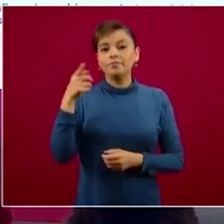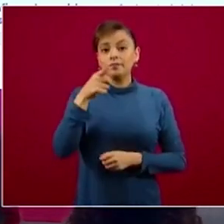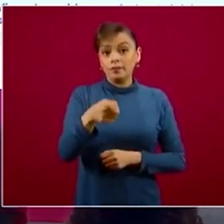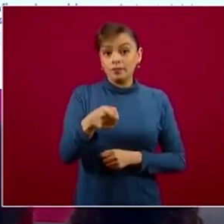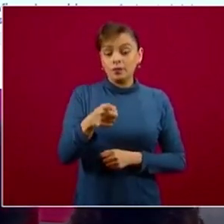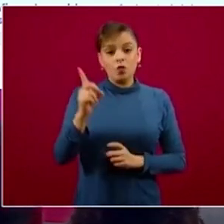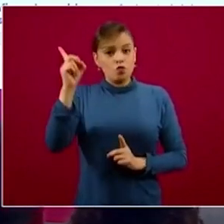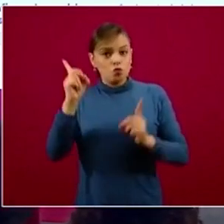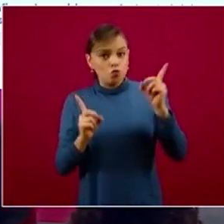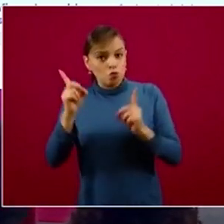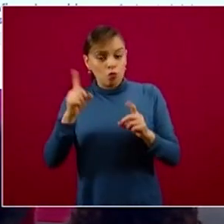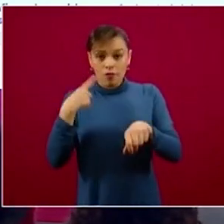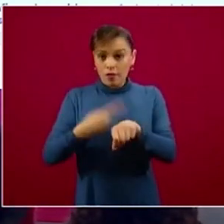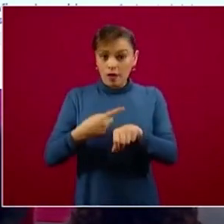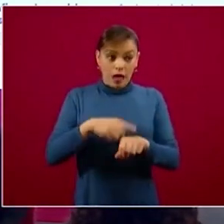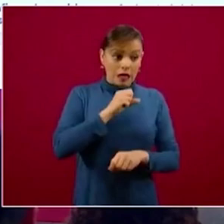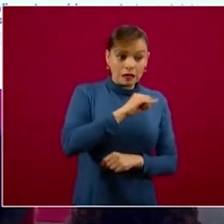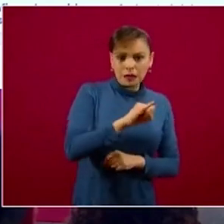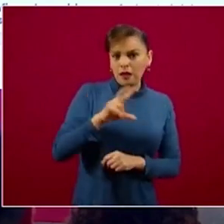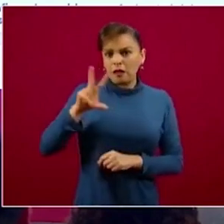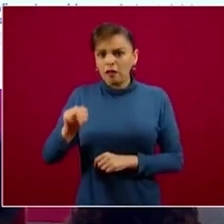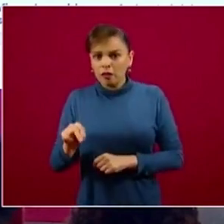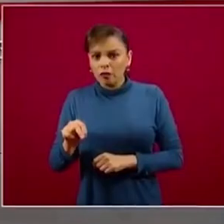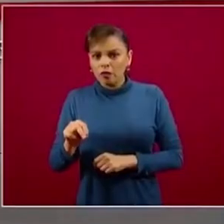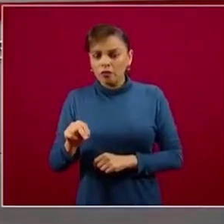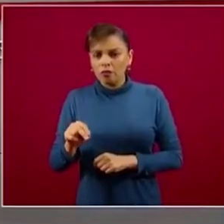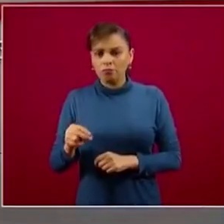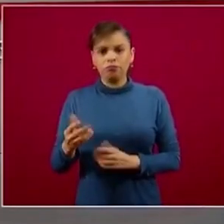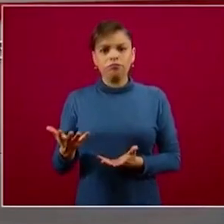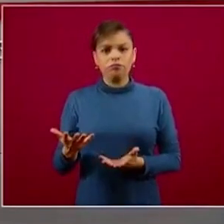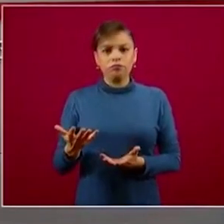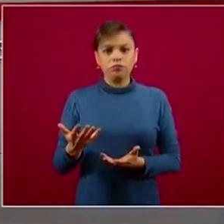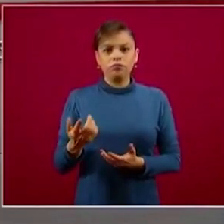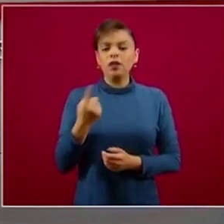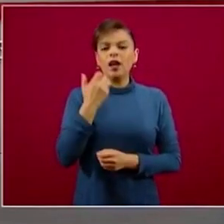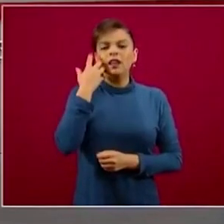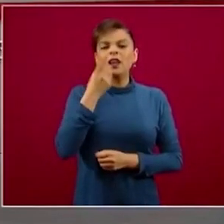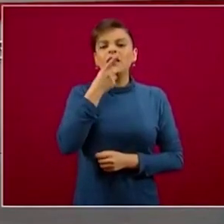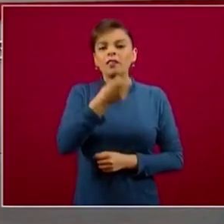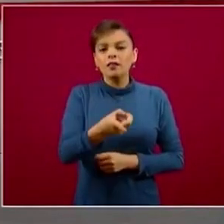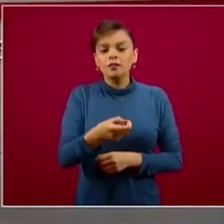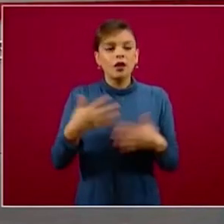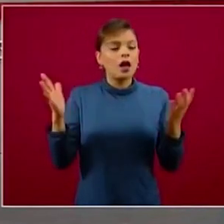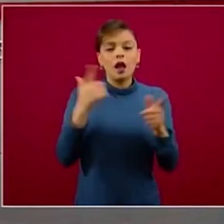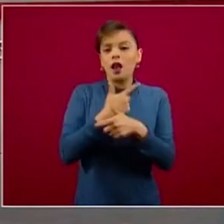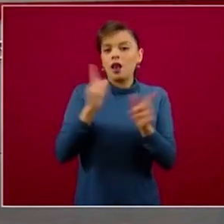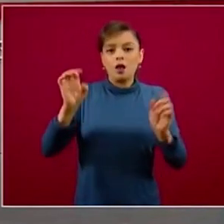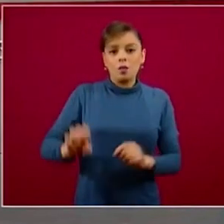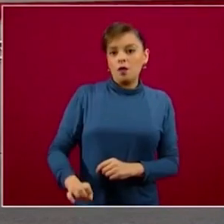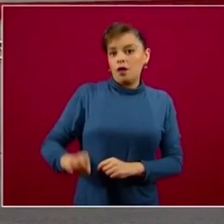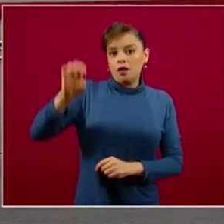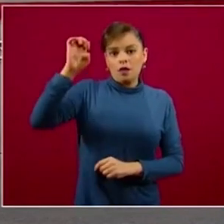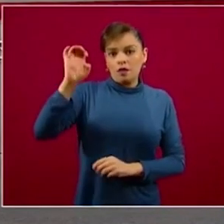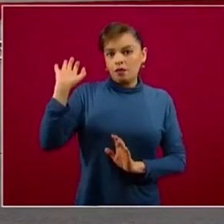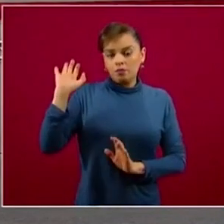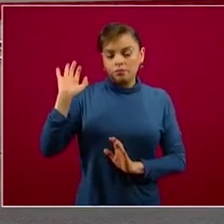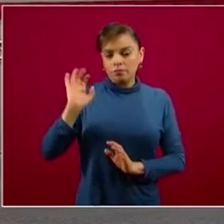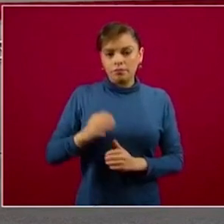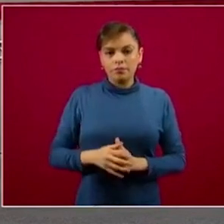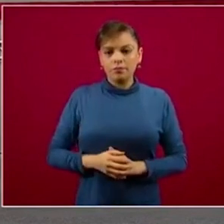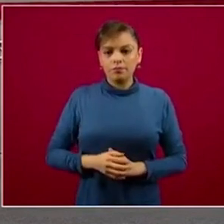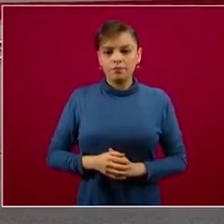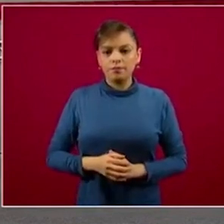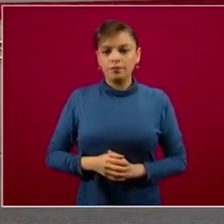casos sospechosos de COVID y llamamos caso sospechoso a una persona de cualquier edad, independientemente de sus antecedentes,